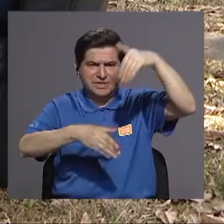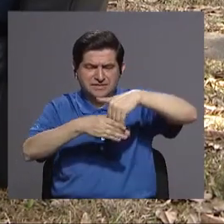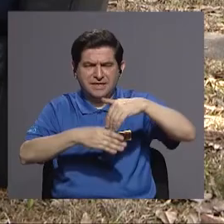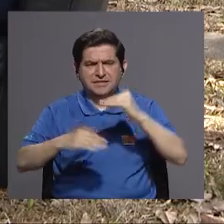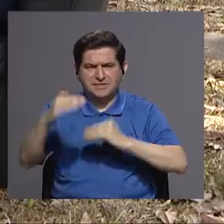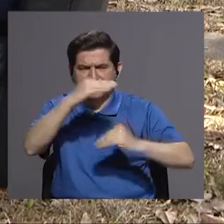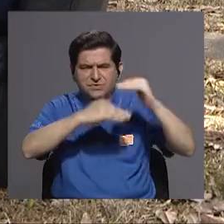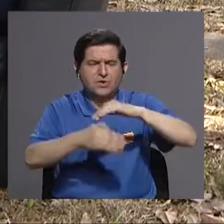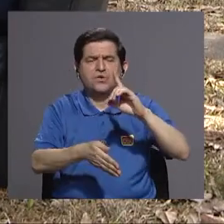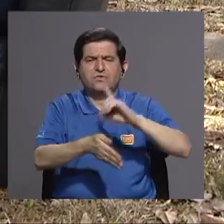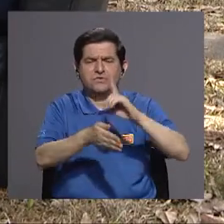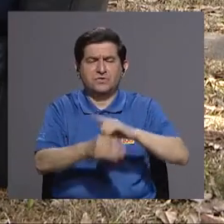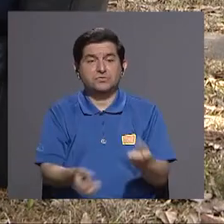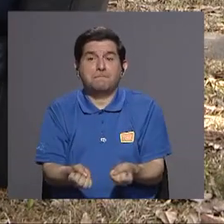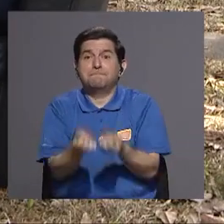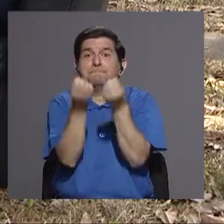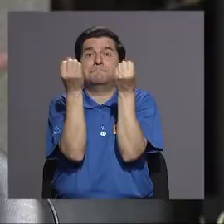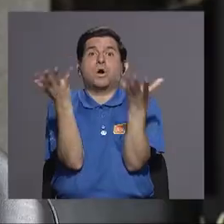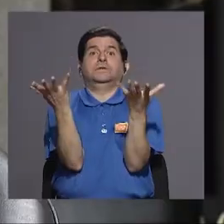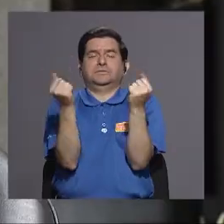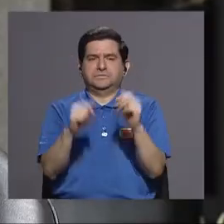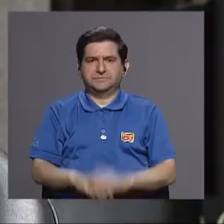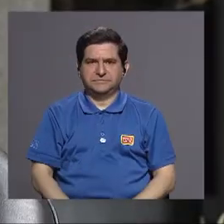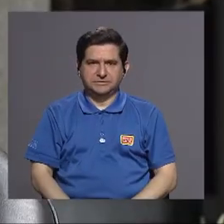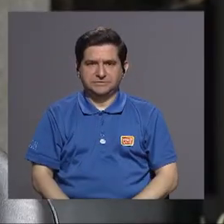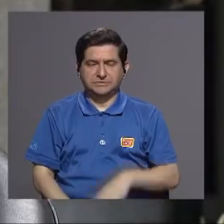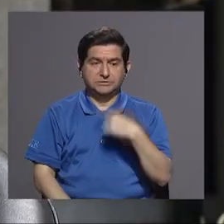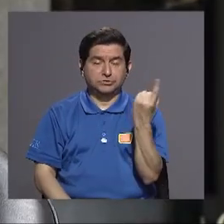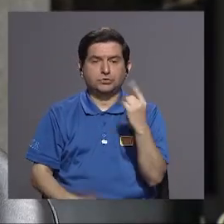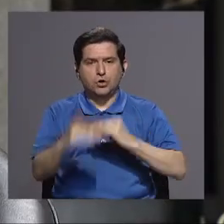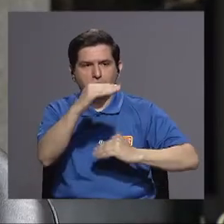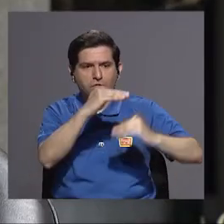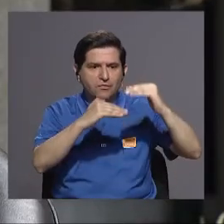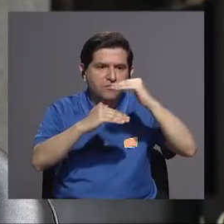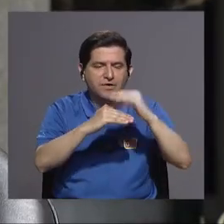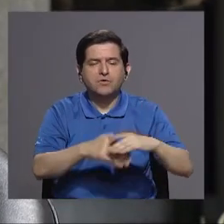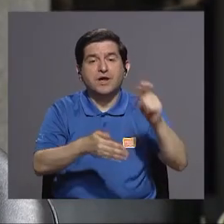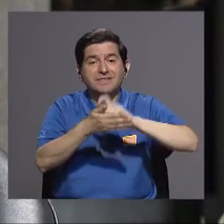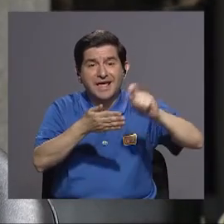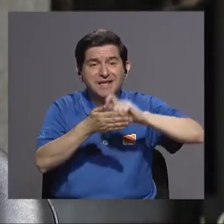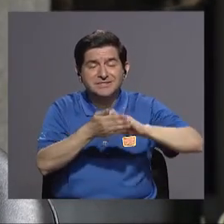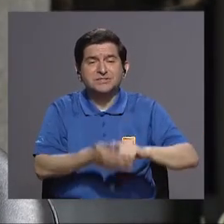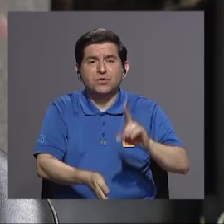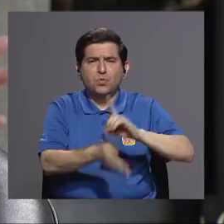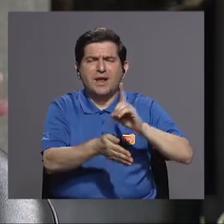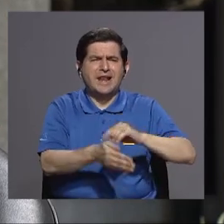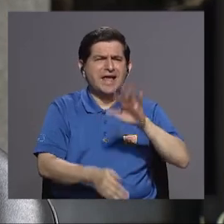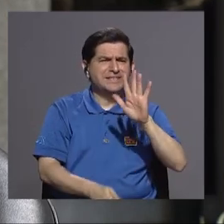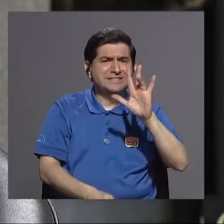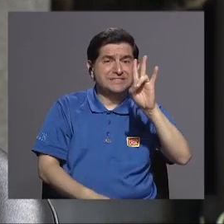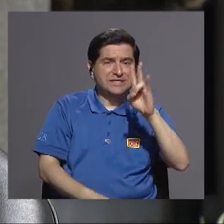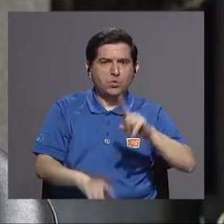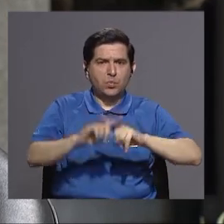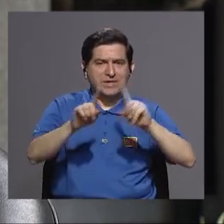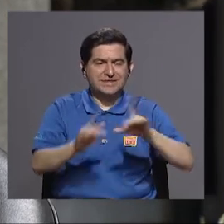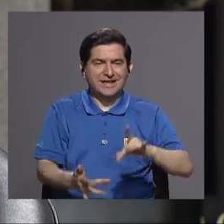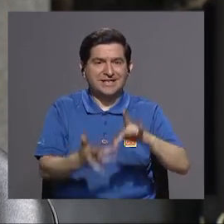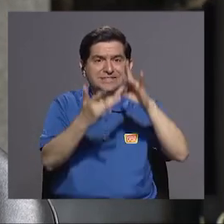facultad de medicina verdad son son un montón verdad solamente la facultad solamente la escuela medicina tiene como 57